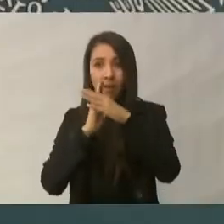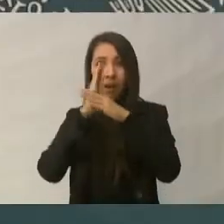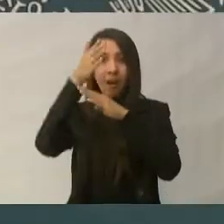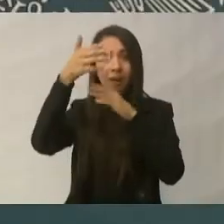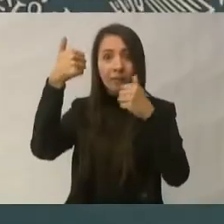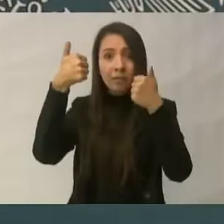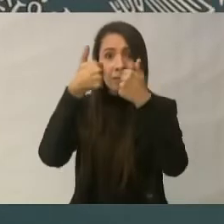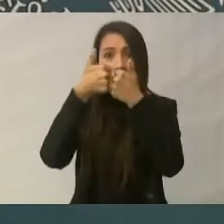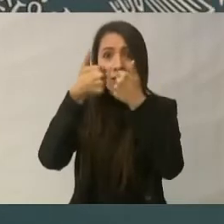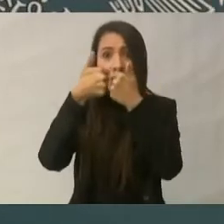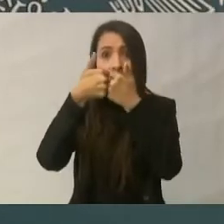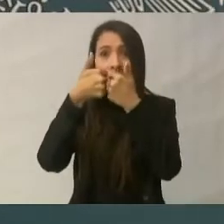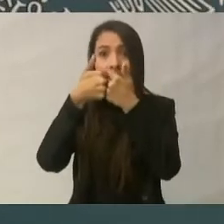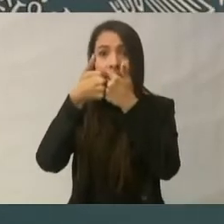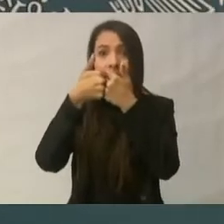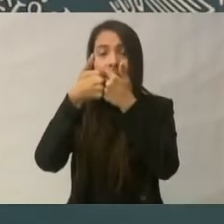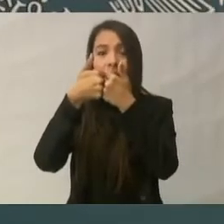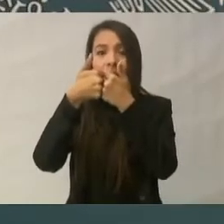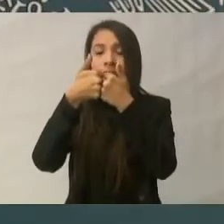la frontera me cruzó.